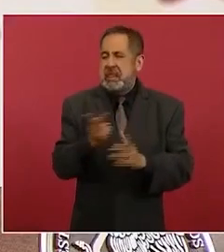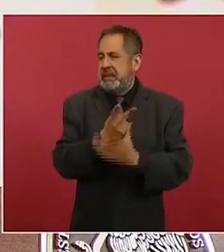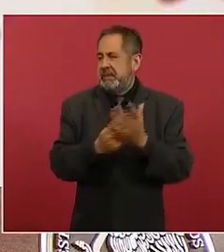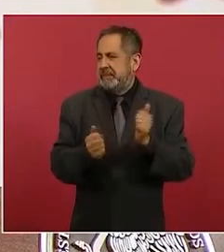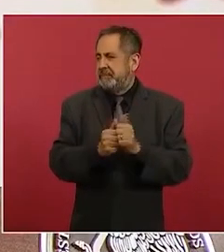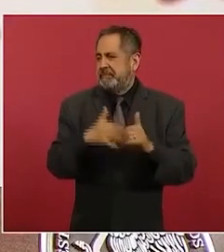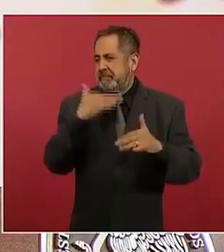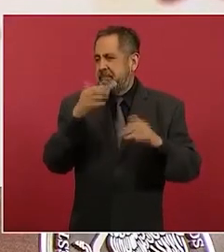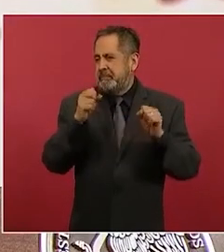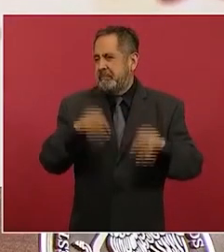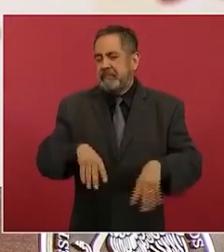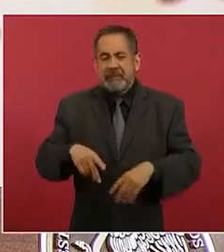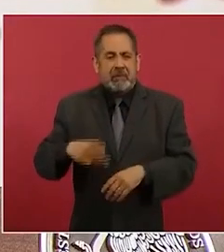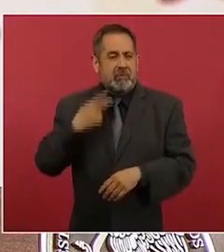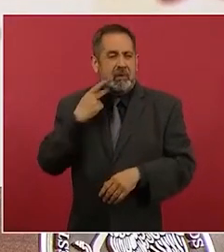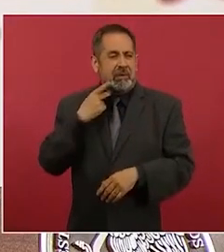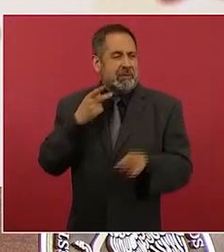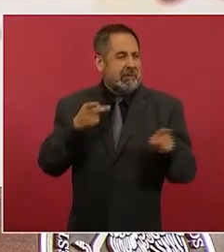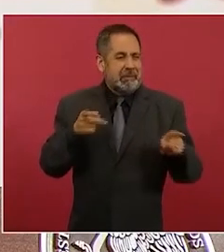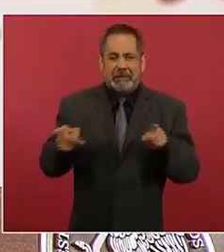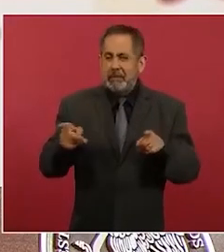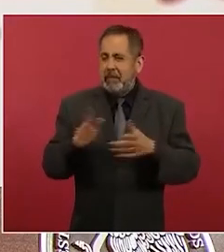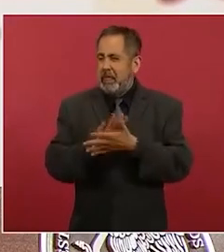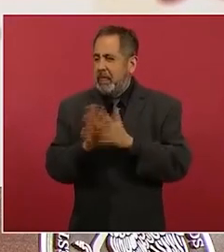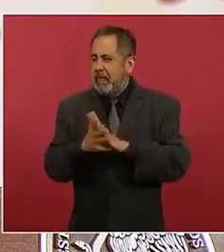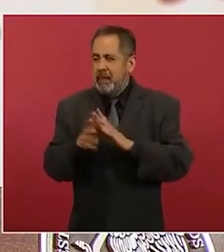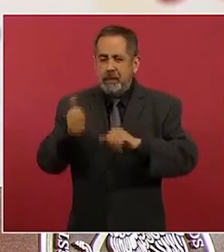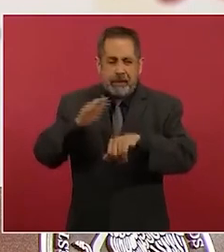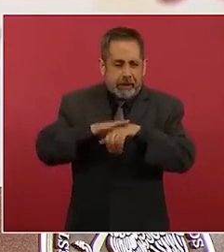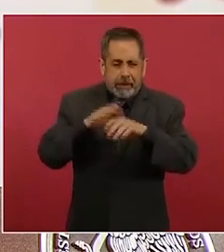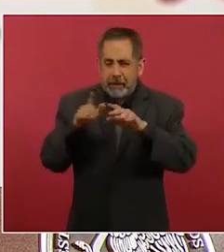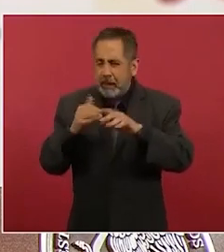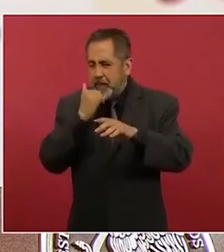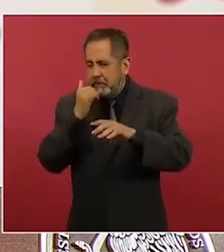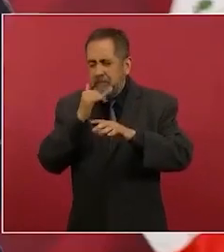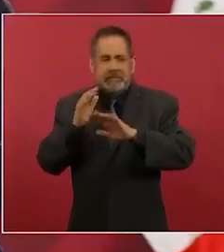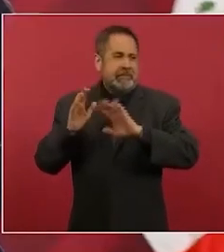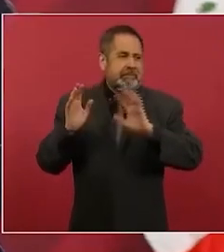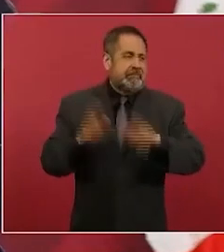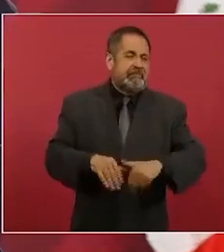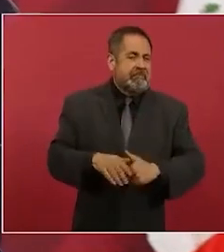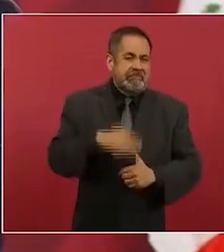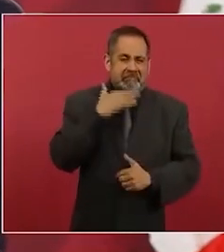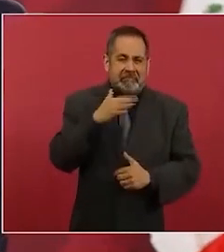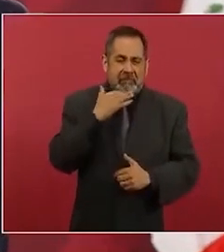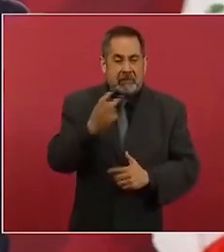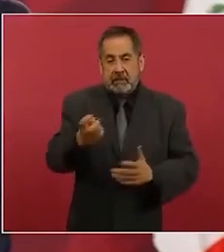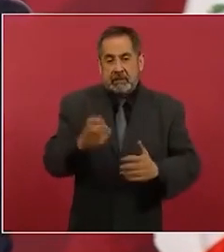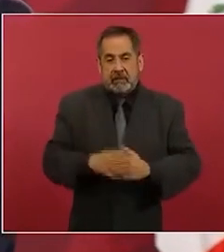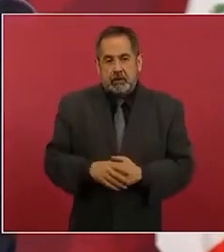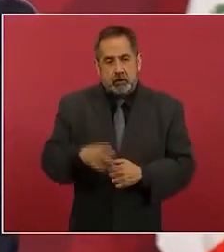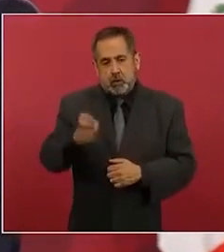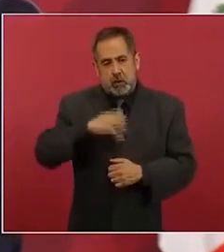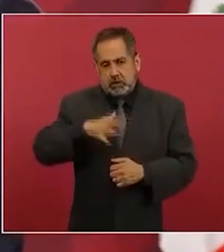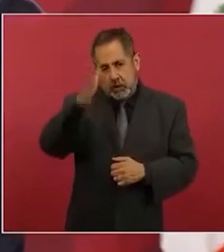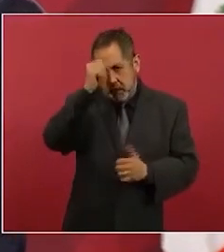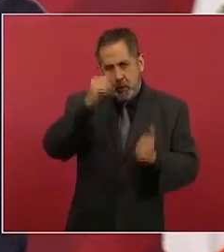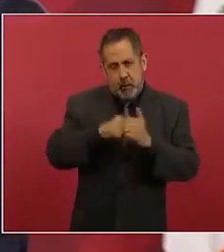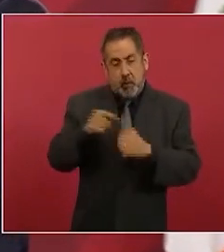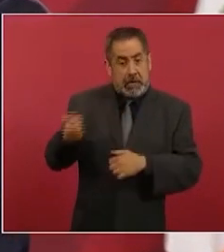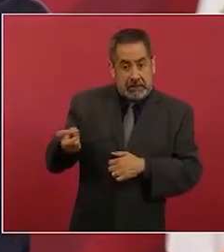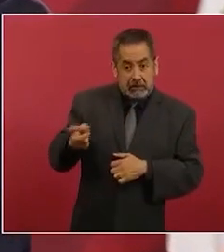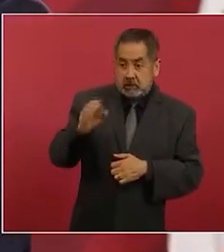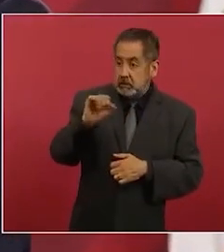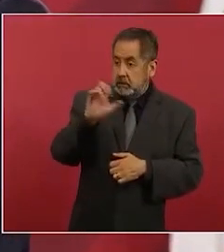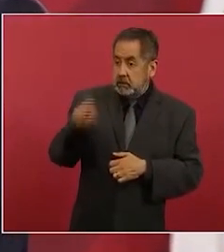política administrativa. entonces no estoy de acuerdo con eso.